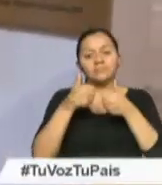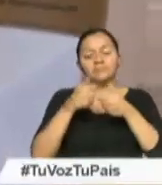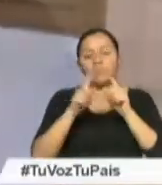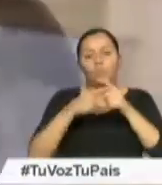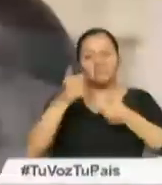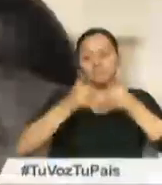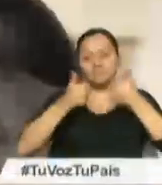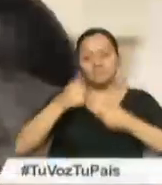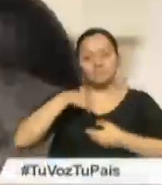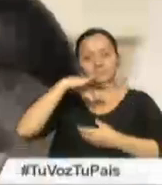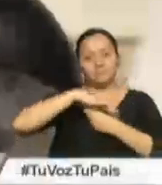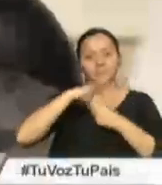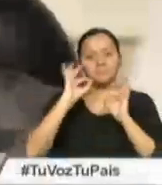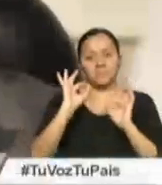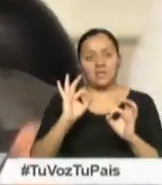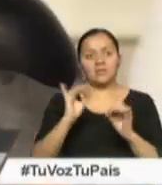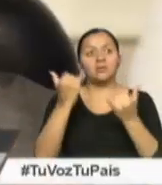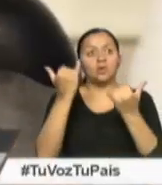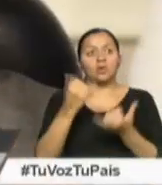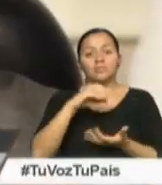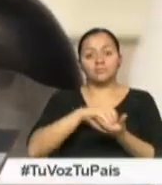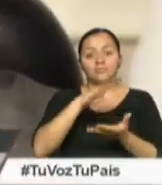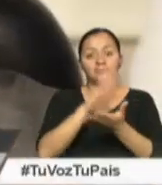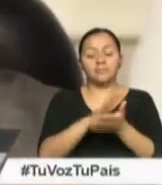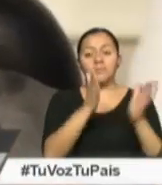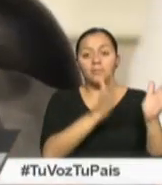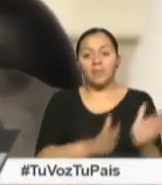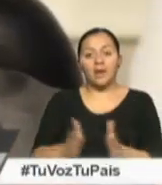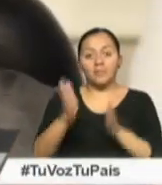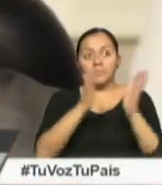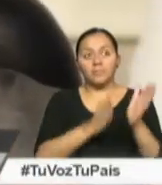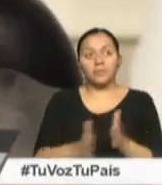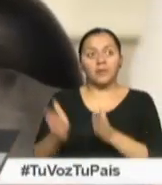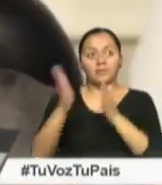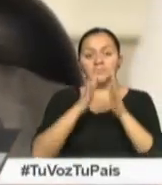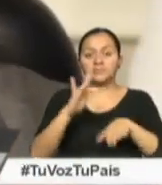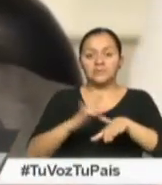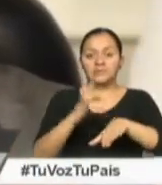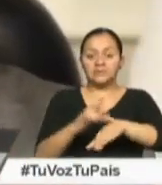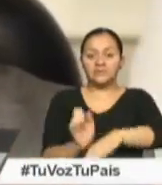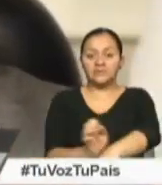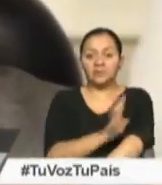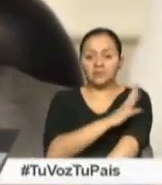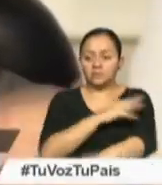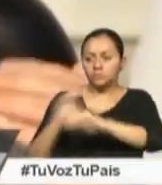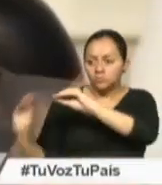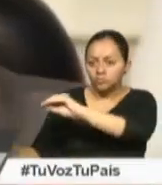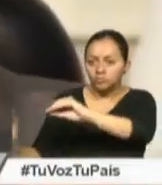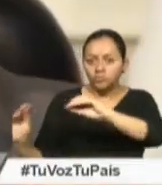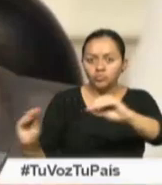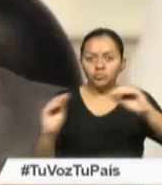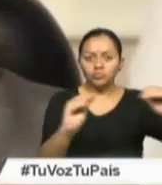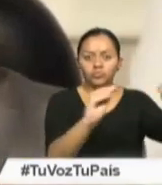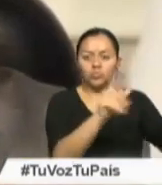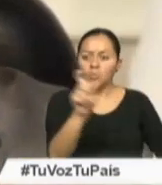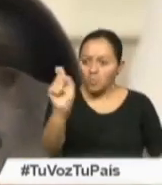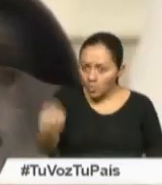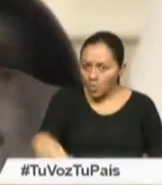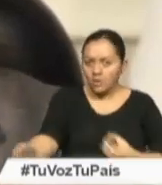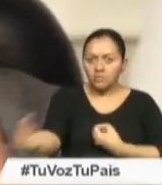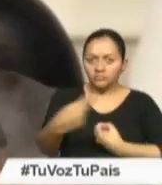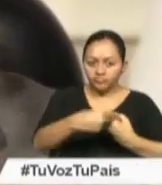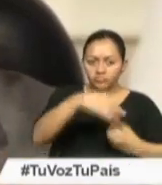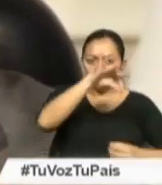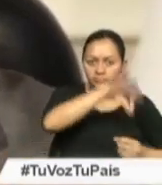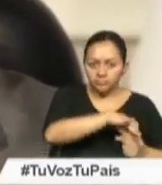sufragio. Hemos implementado programas y planes de sensibilización y cumplimiento de sus derechos de participación